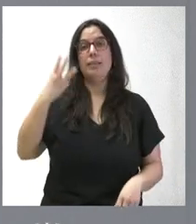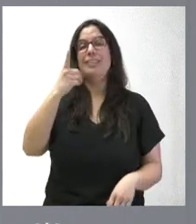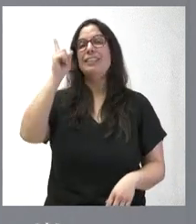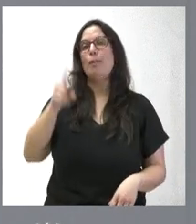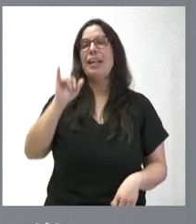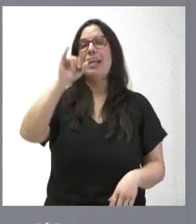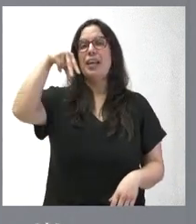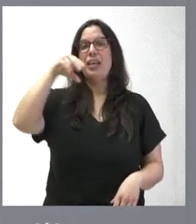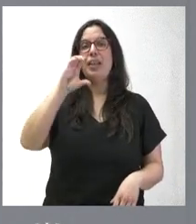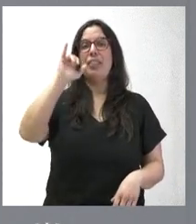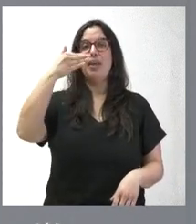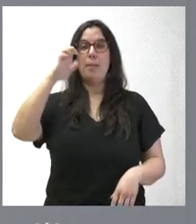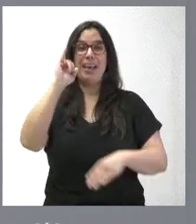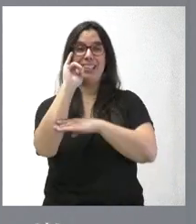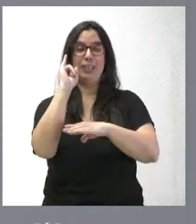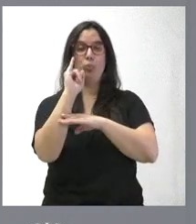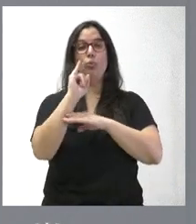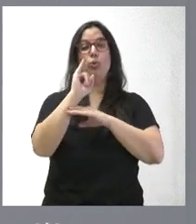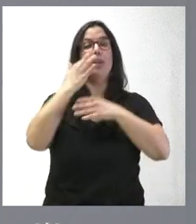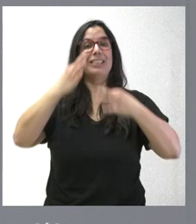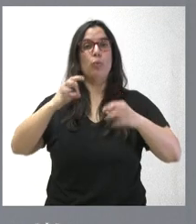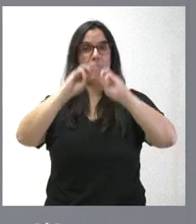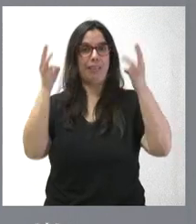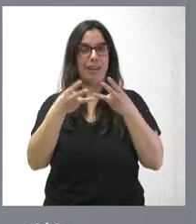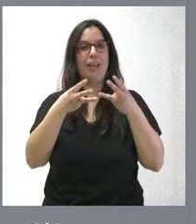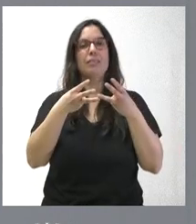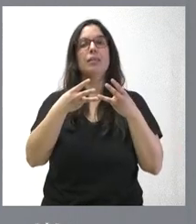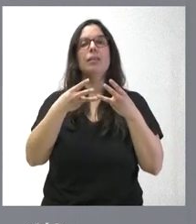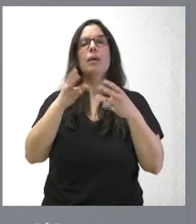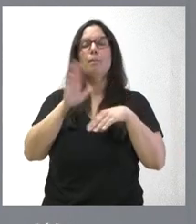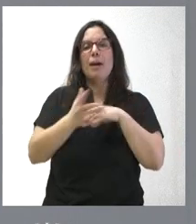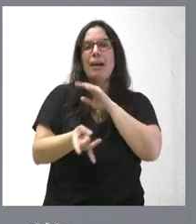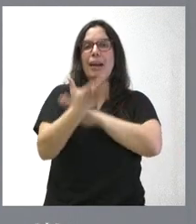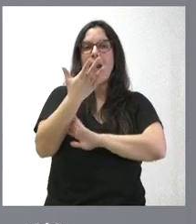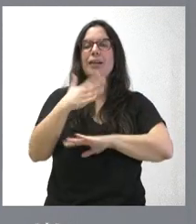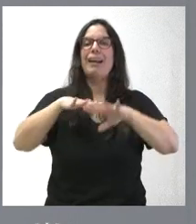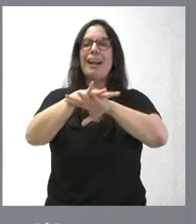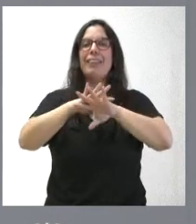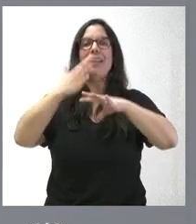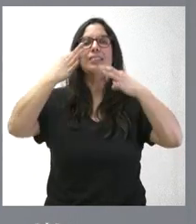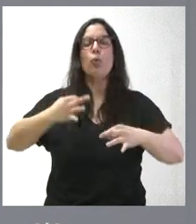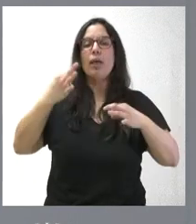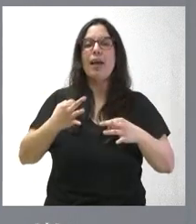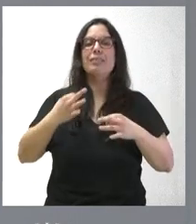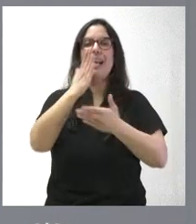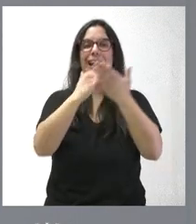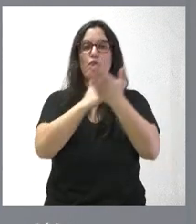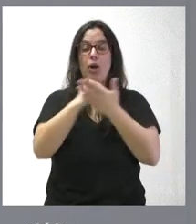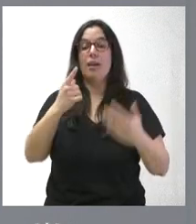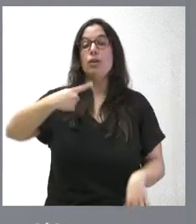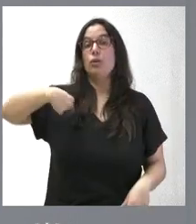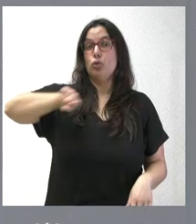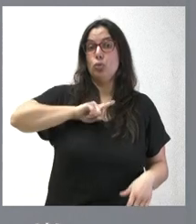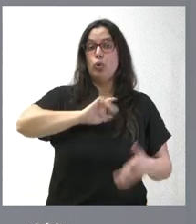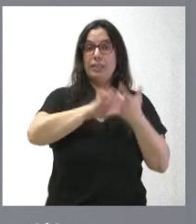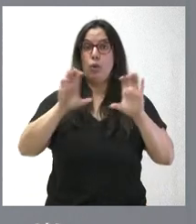coordinar la red de nodos de ciberseguridad regionales. La Junta de Castilla y León lidera este